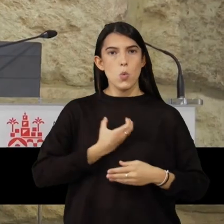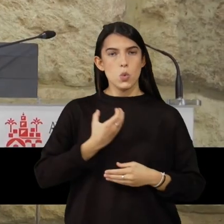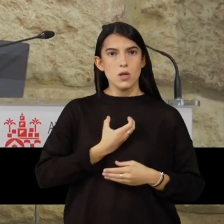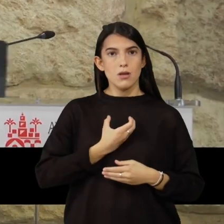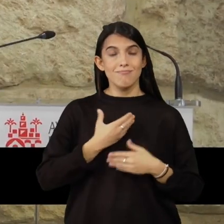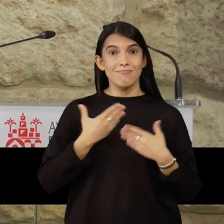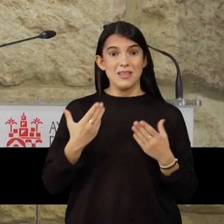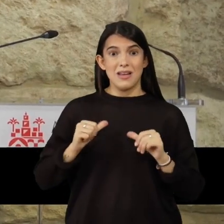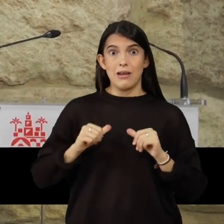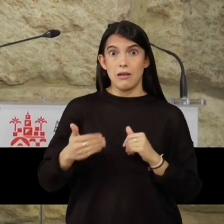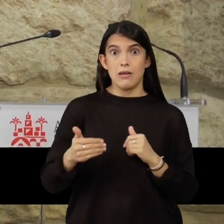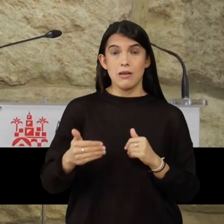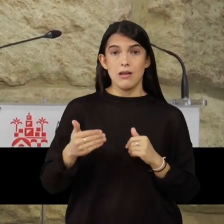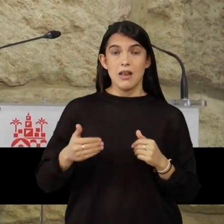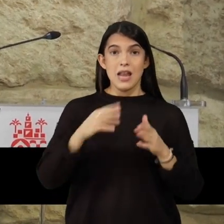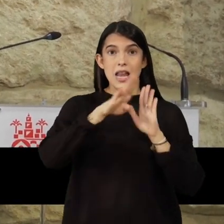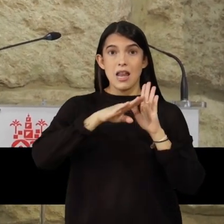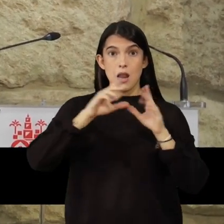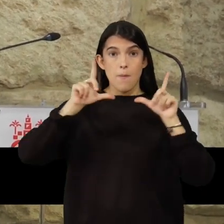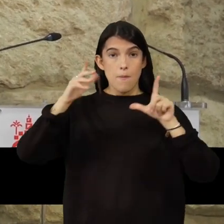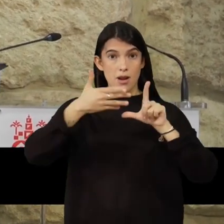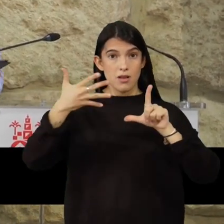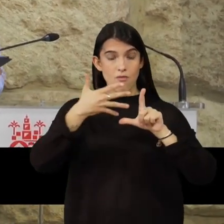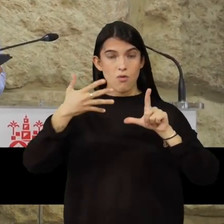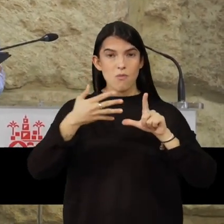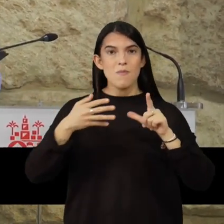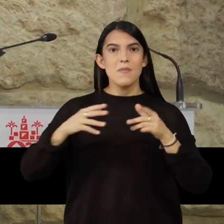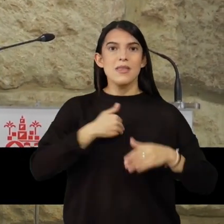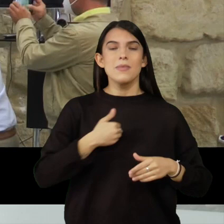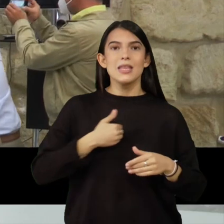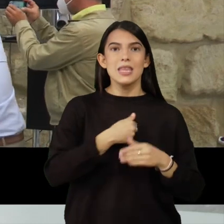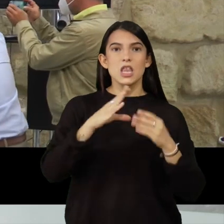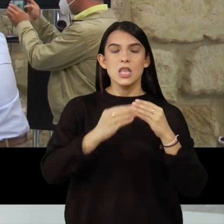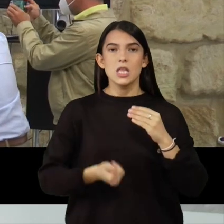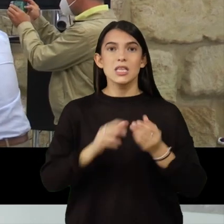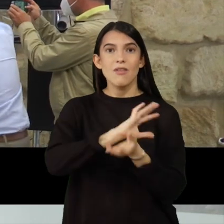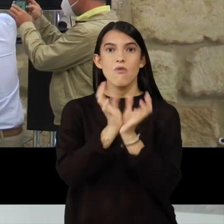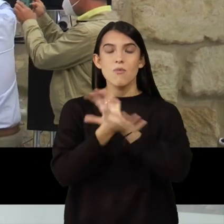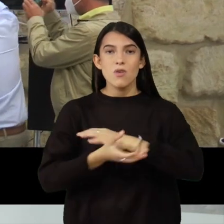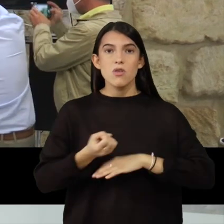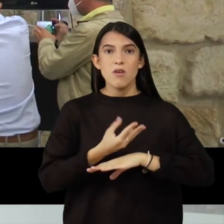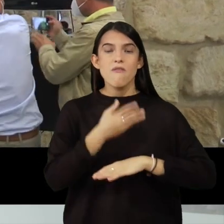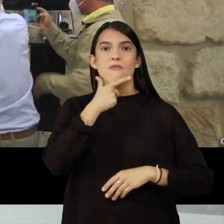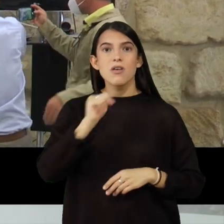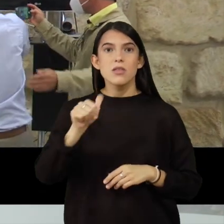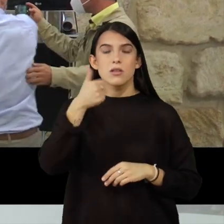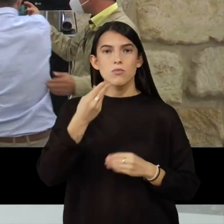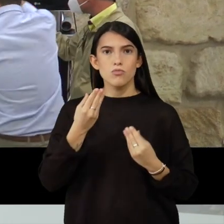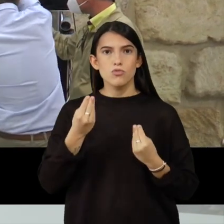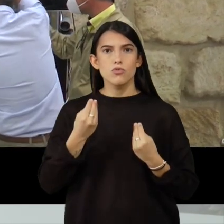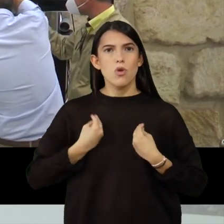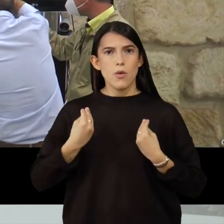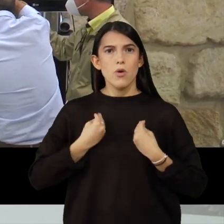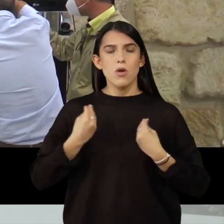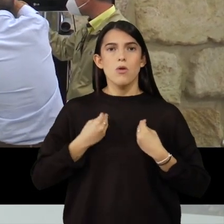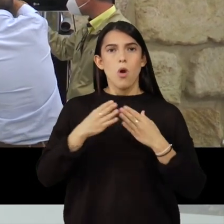digitalización municipal y acaba de poner en marcha la plataforma de intermediación de datos de transformación digital que va a